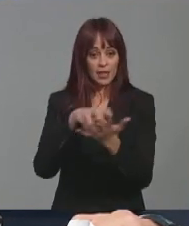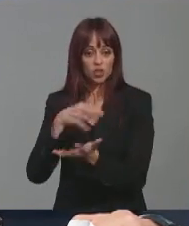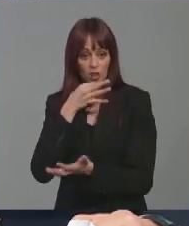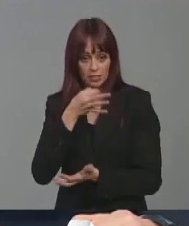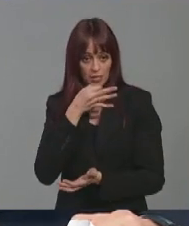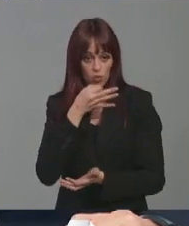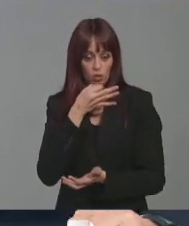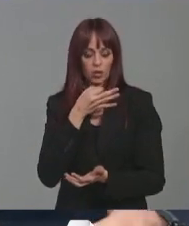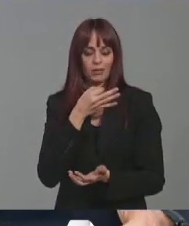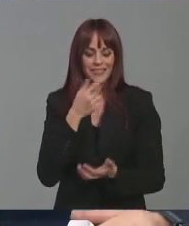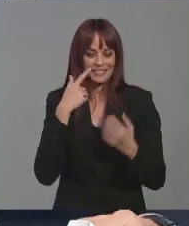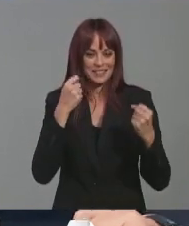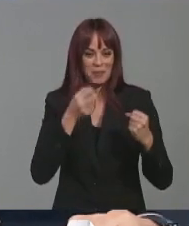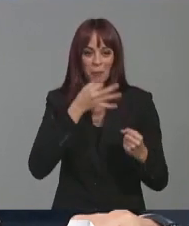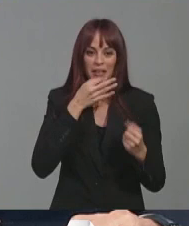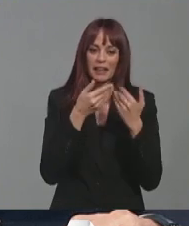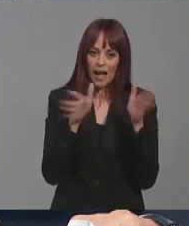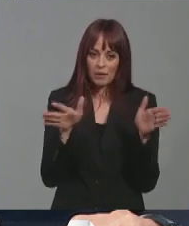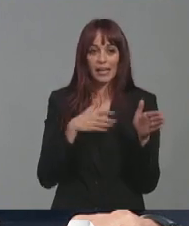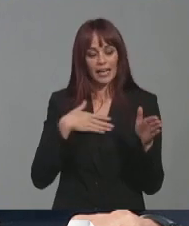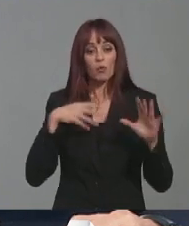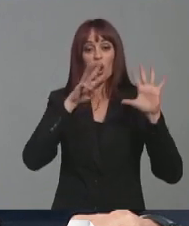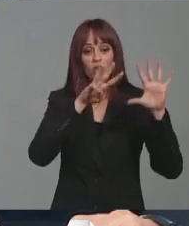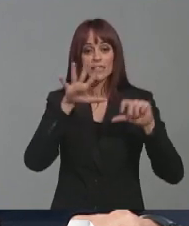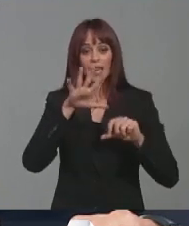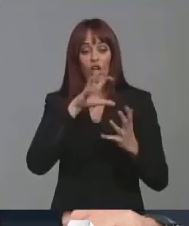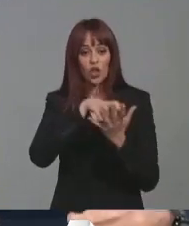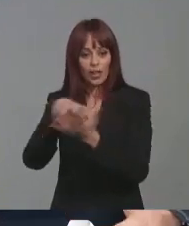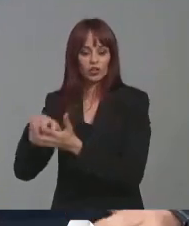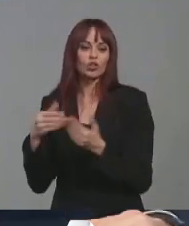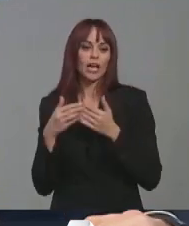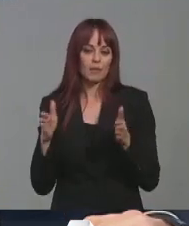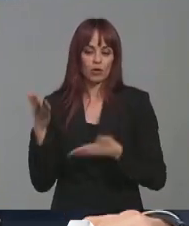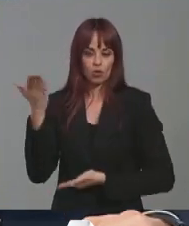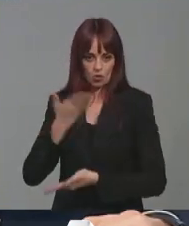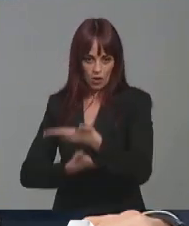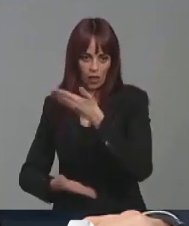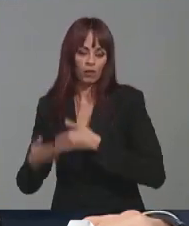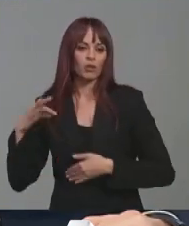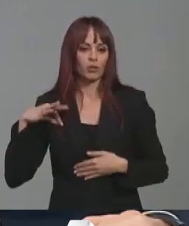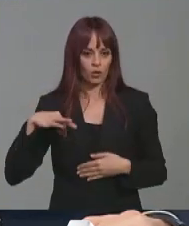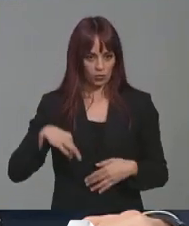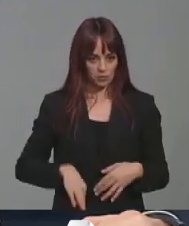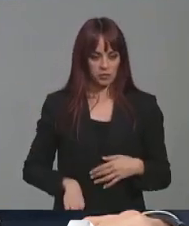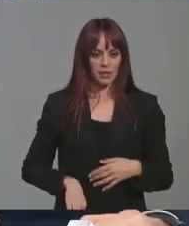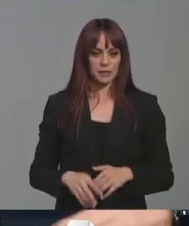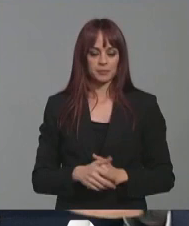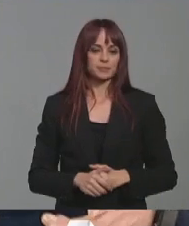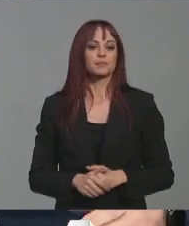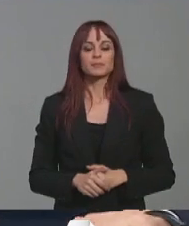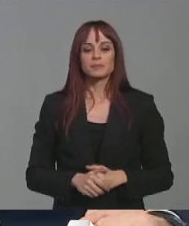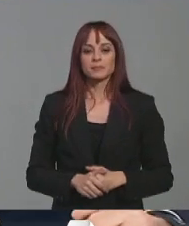la tarde y la propuesta es abrir esos 85 centros con la colaboración de los profesionales que indudablemente